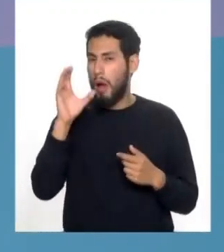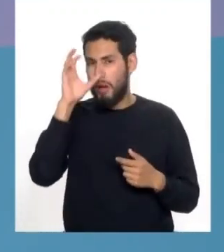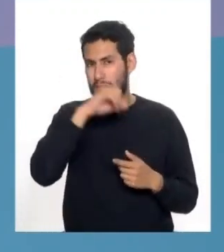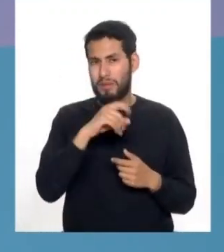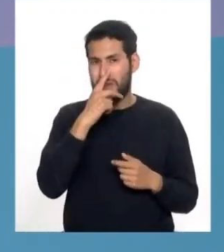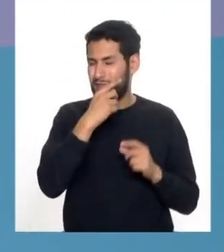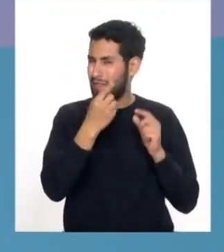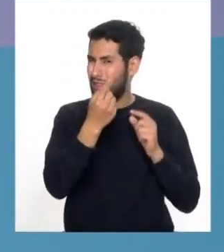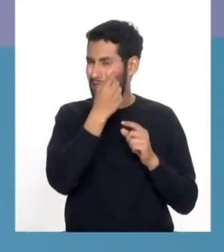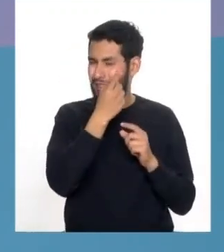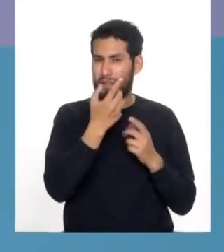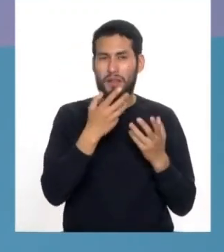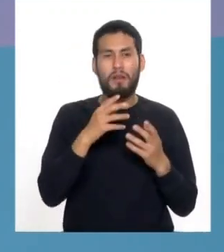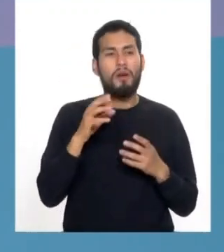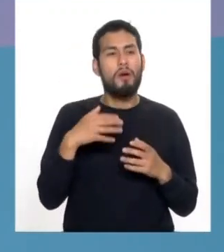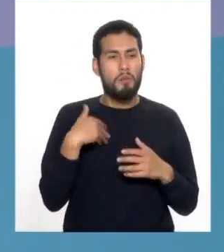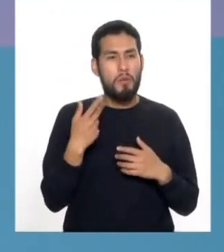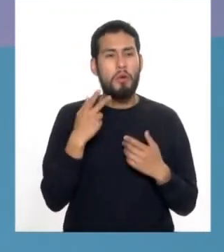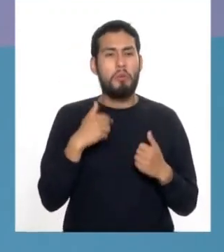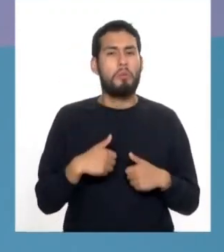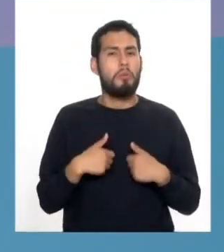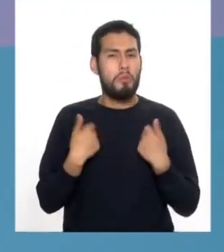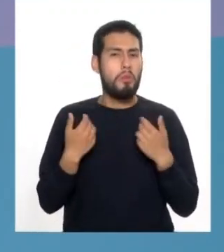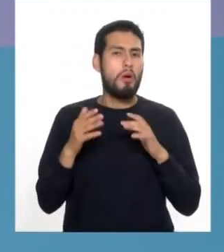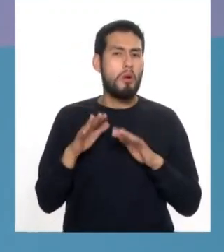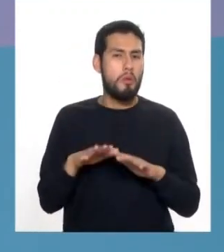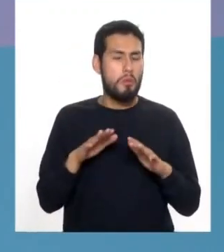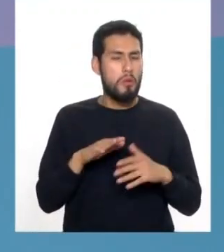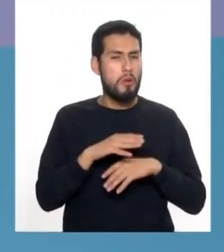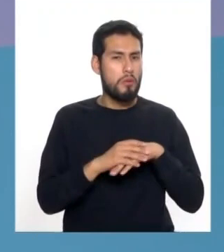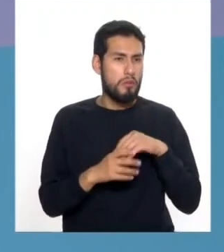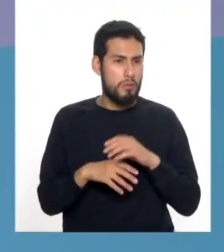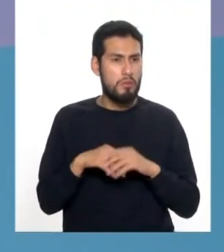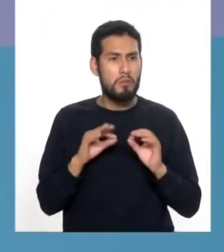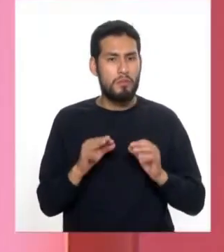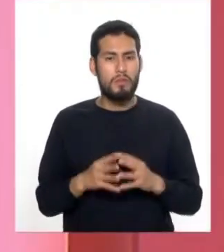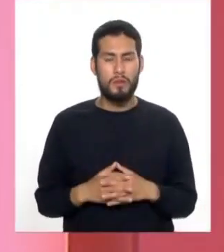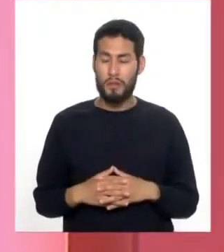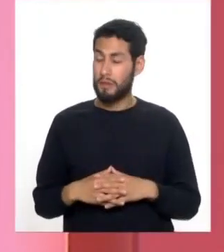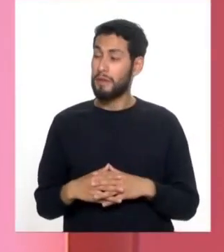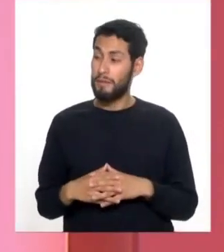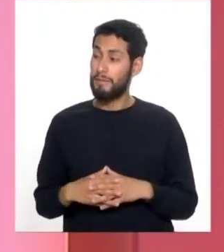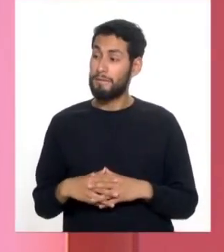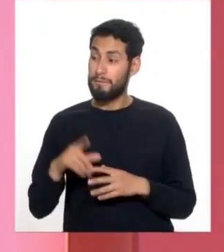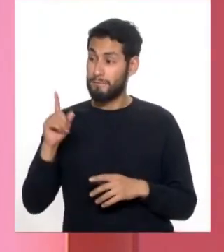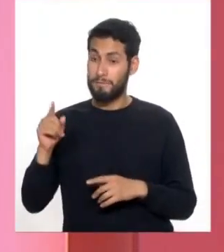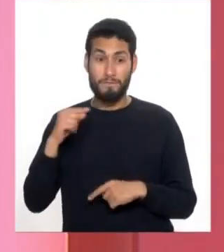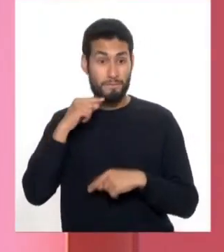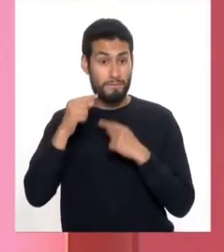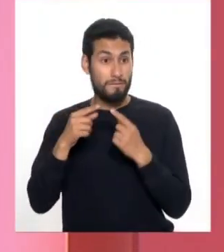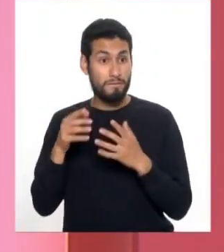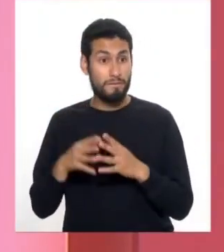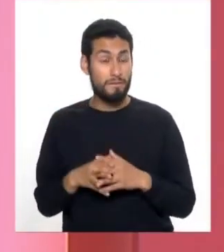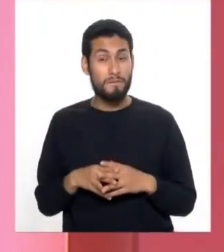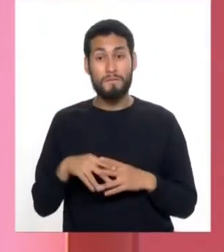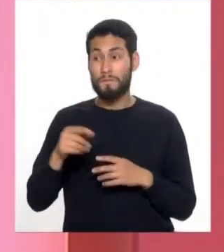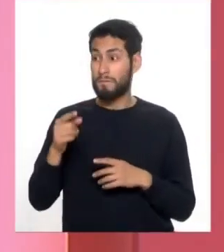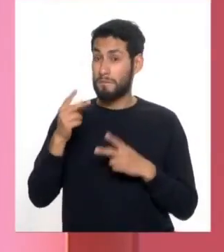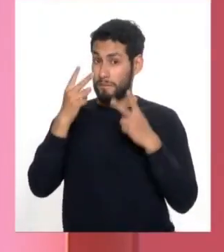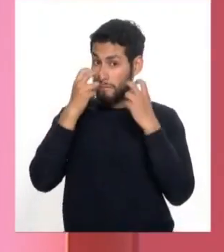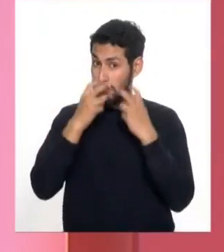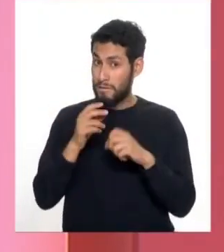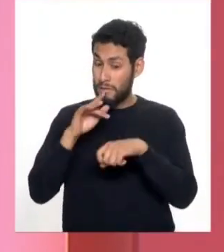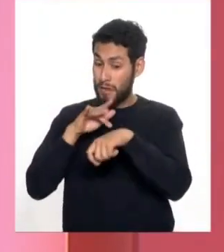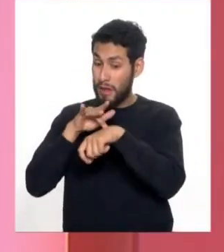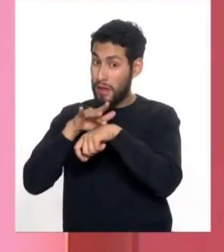la normalidad y pueda tener una vida un poco más confortable en ese sentido. Y acá hacemos hincapié de cuando nos diagnosticamos